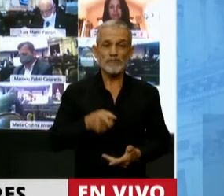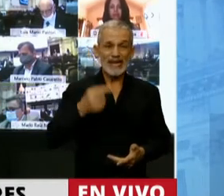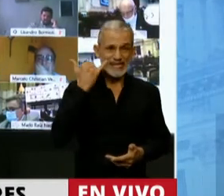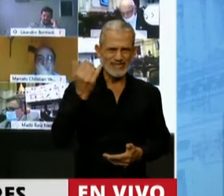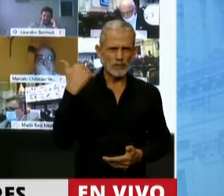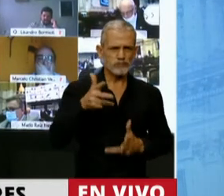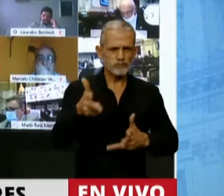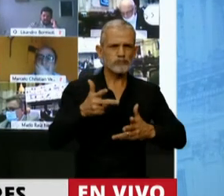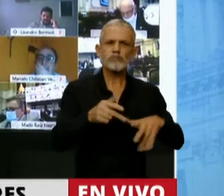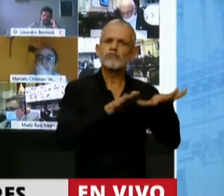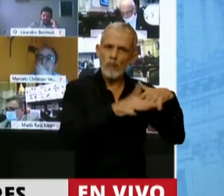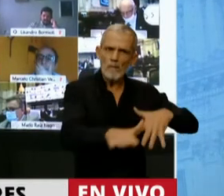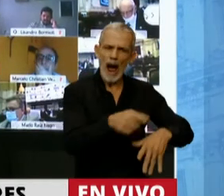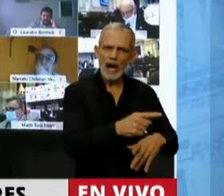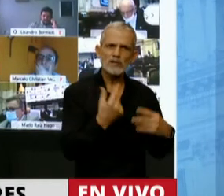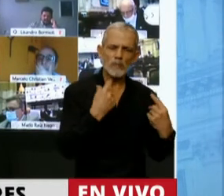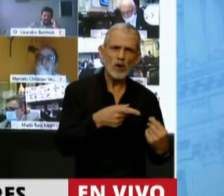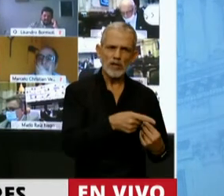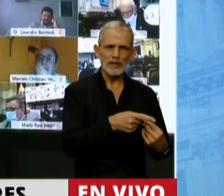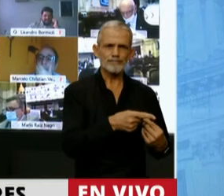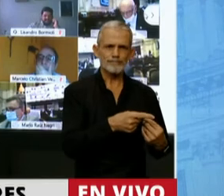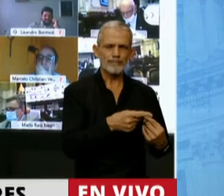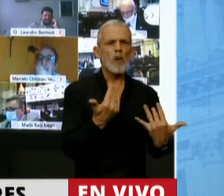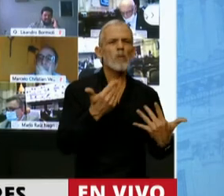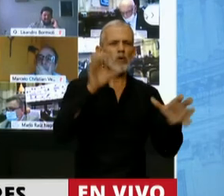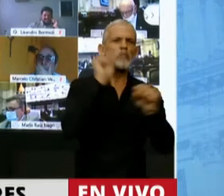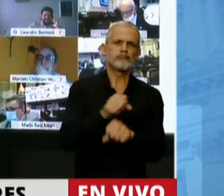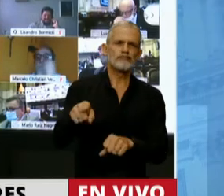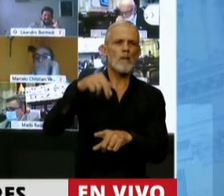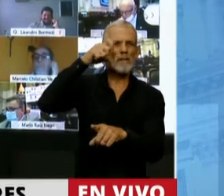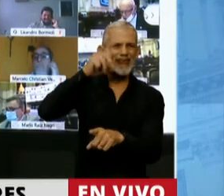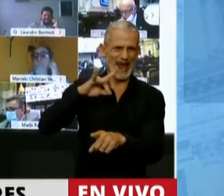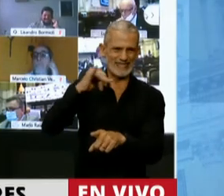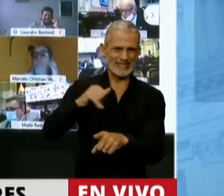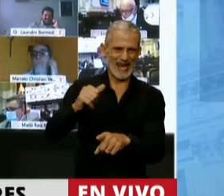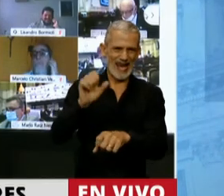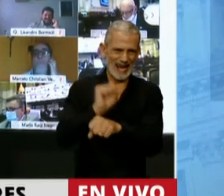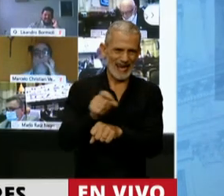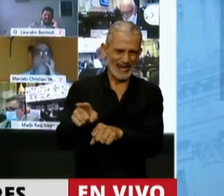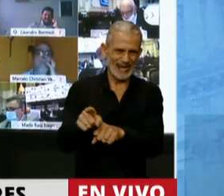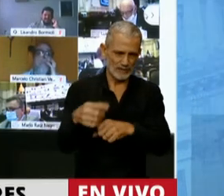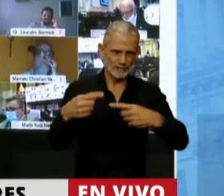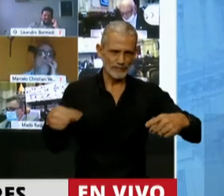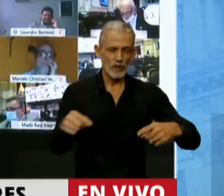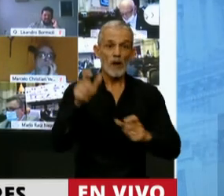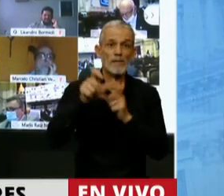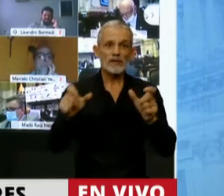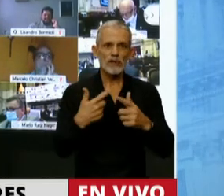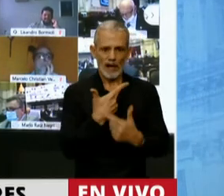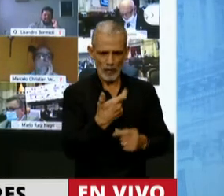se dijo, gracias a la movilización, se encarceló a Pedraza, a los autores materiales.